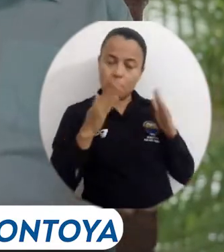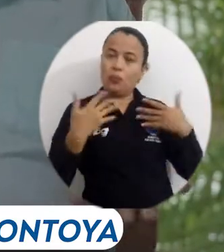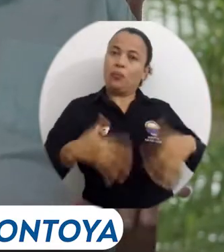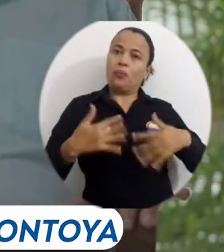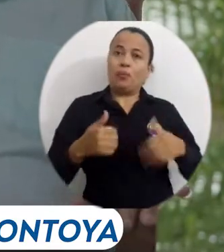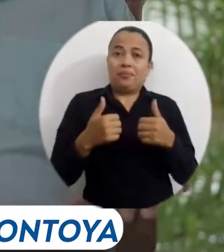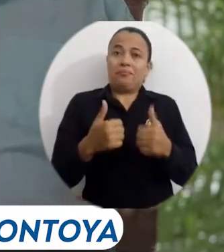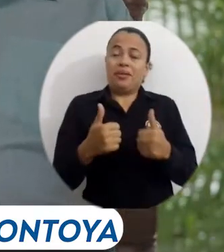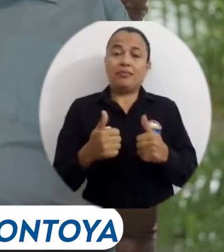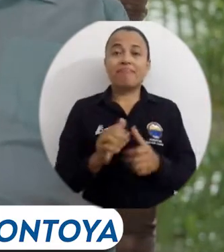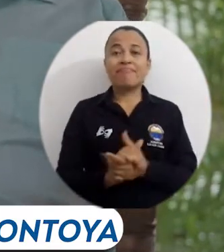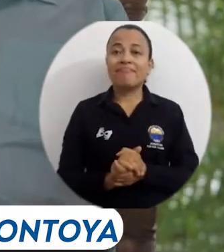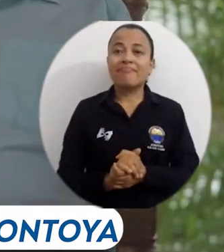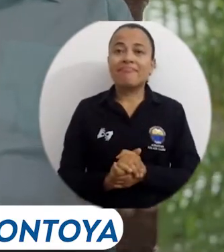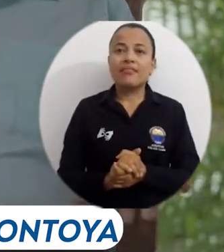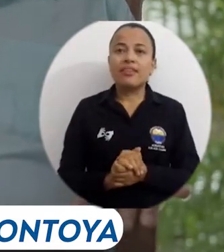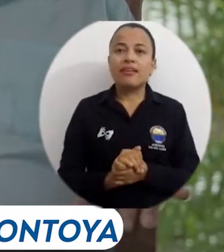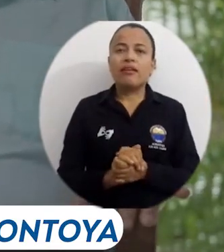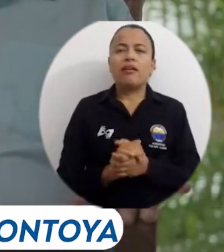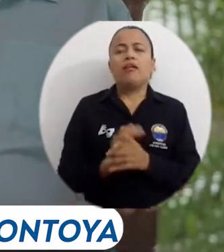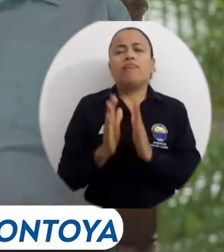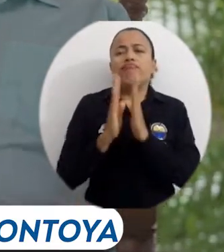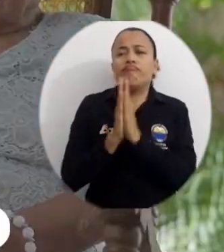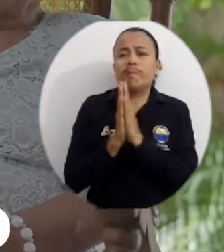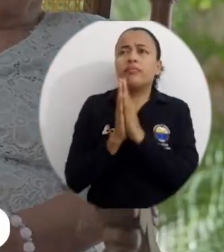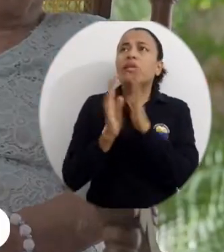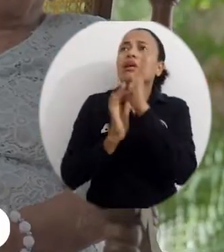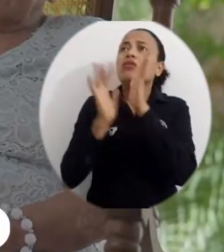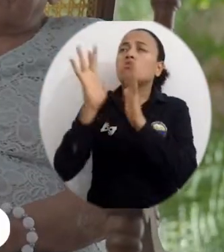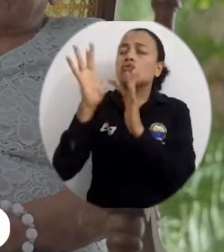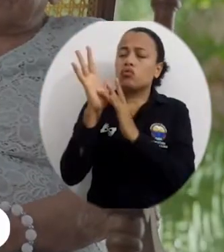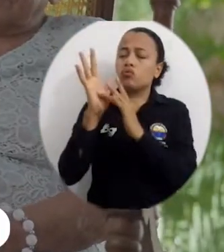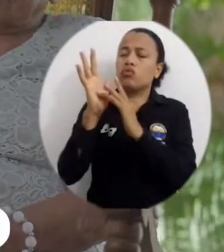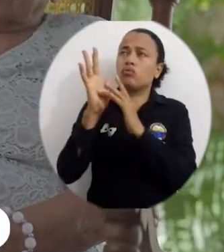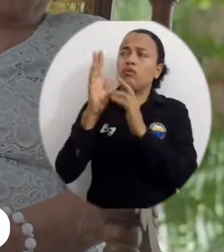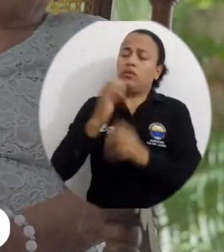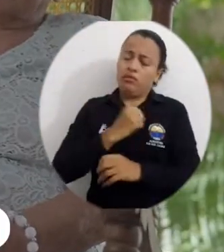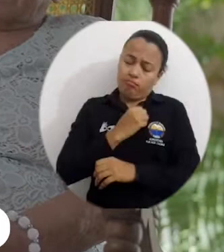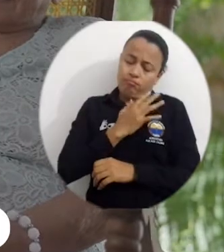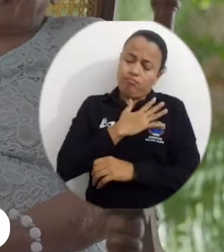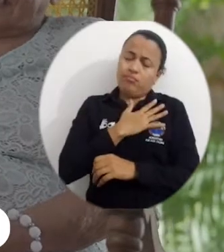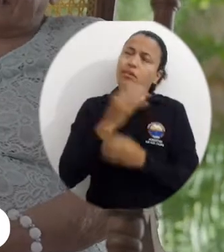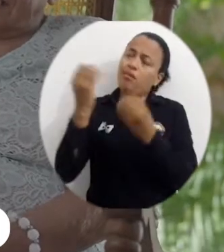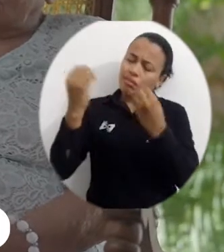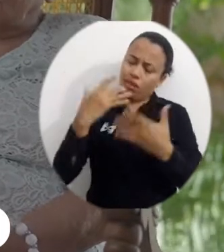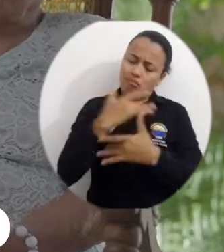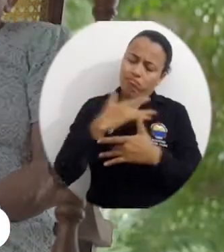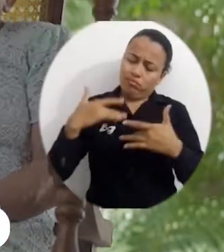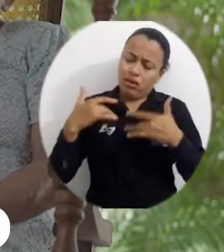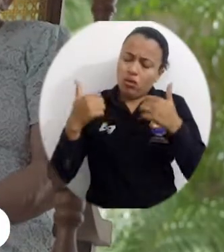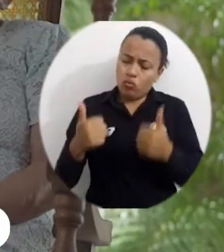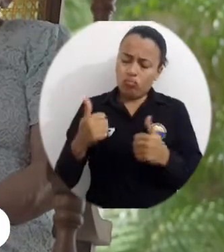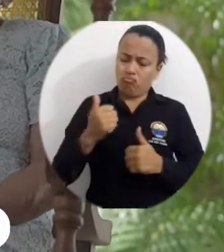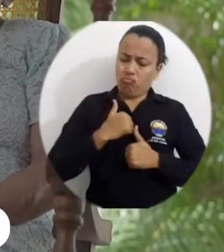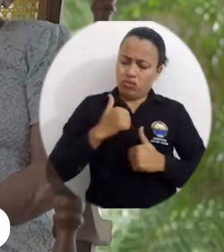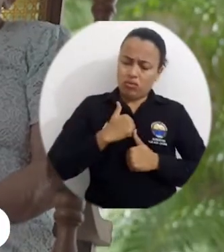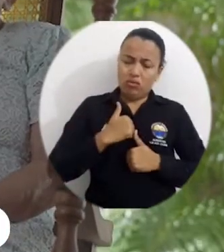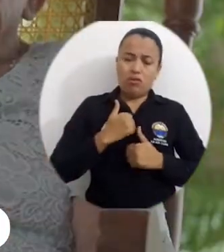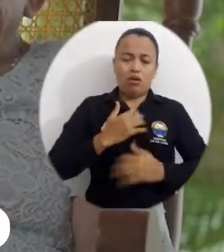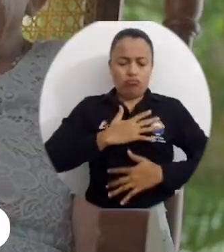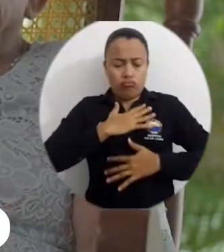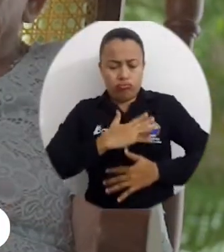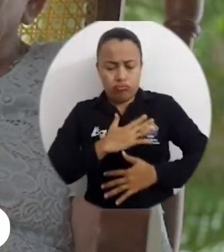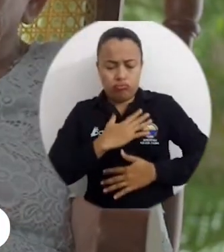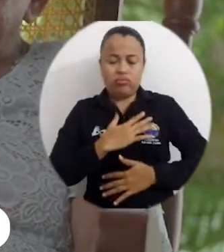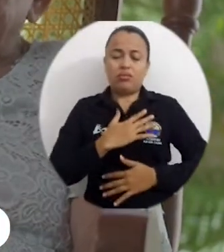bien. Sí, no tengo quejas para nada. Le pido a Jesús Divina Misericordia que me regale la salud para que yo pueda